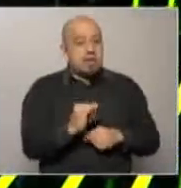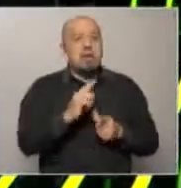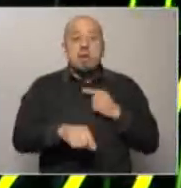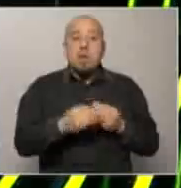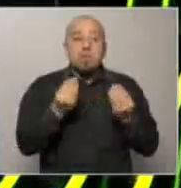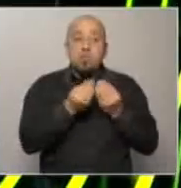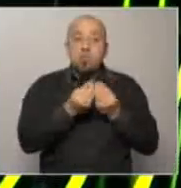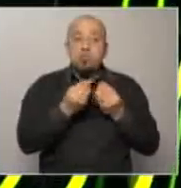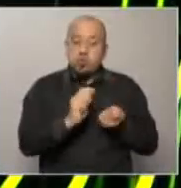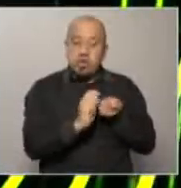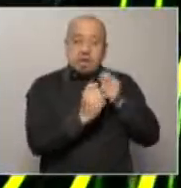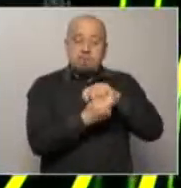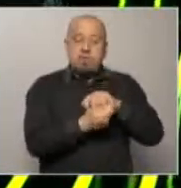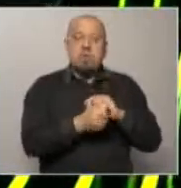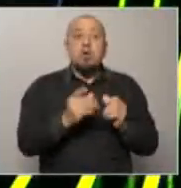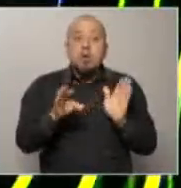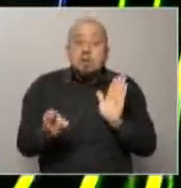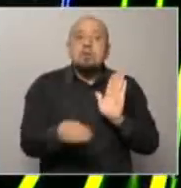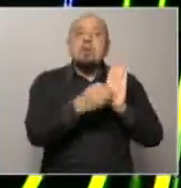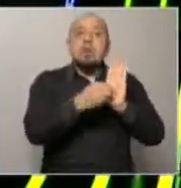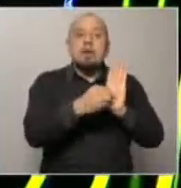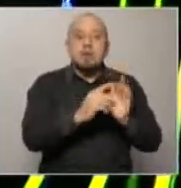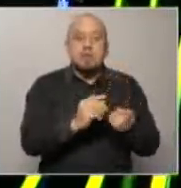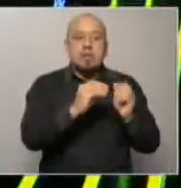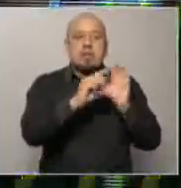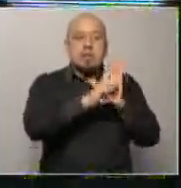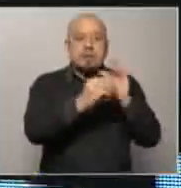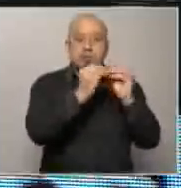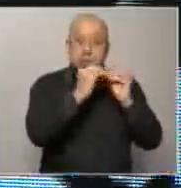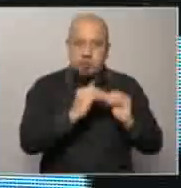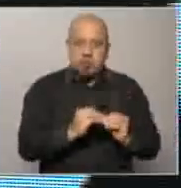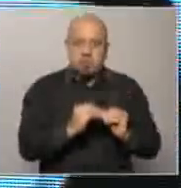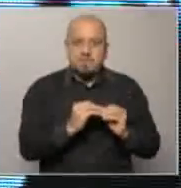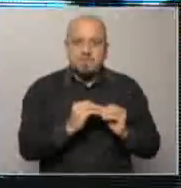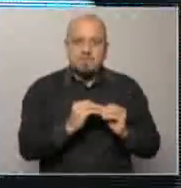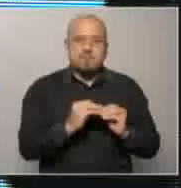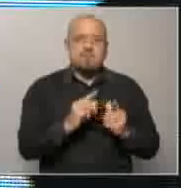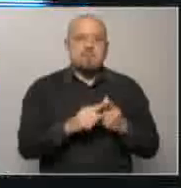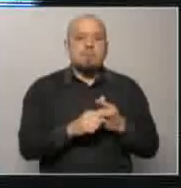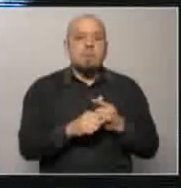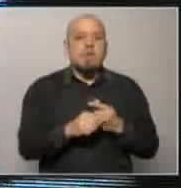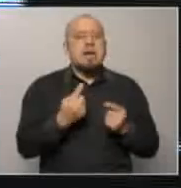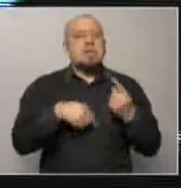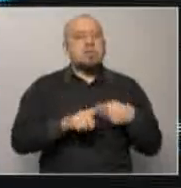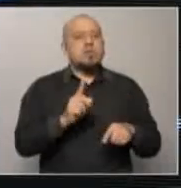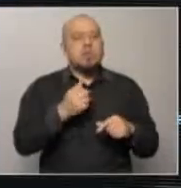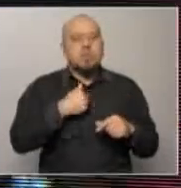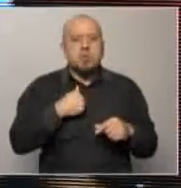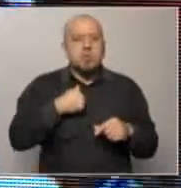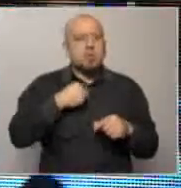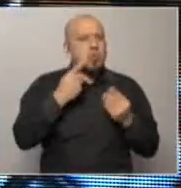fueron introducidas a través de presupuestos. Ese es otro elemento sustantivo. Cuando uno analiza cómo